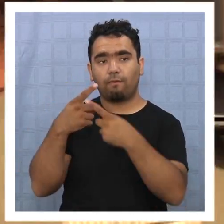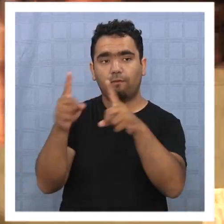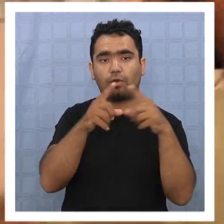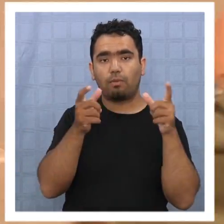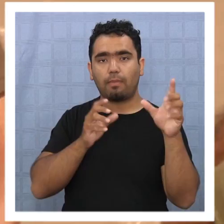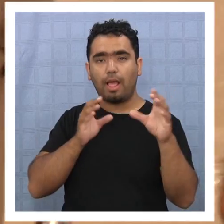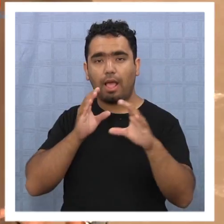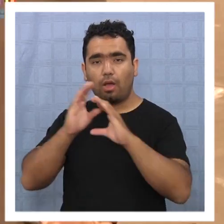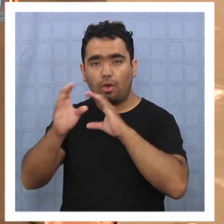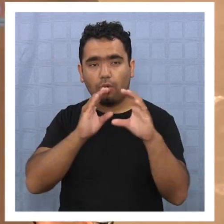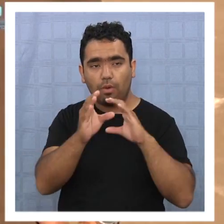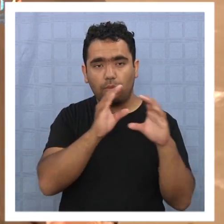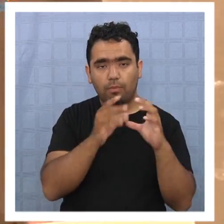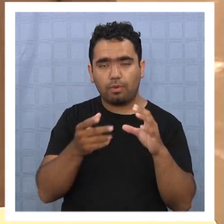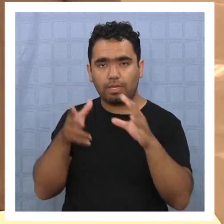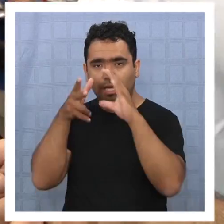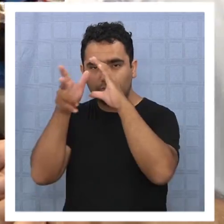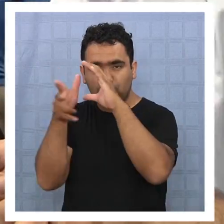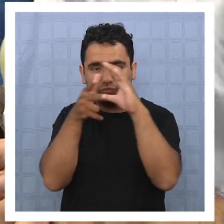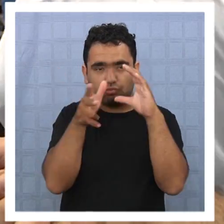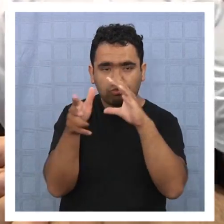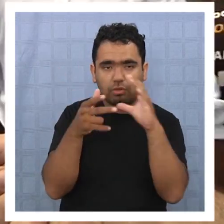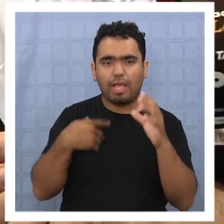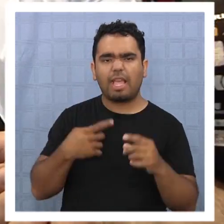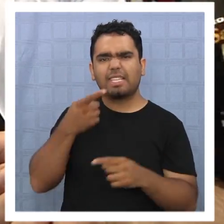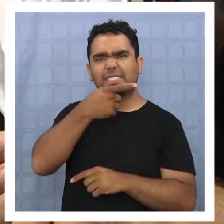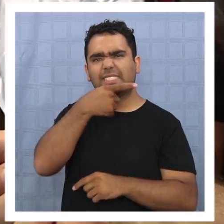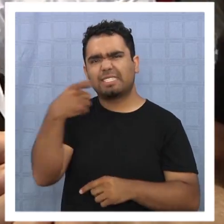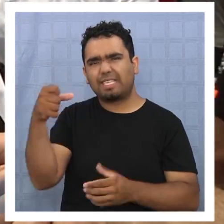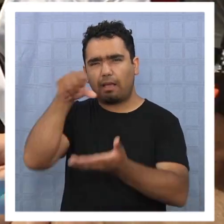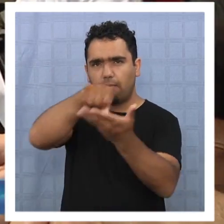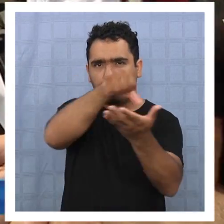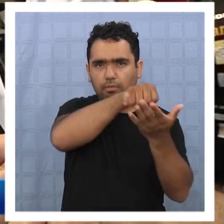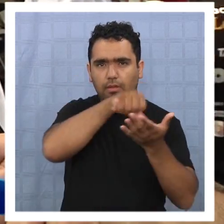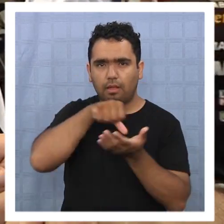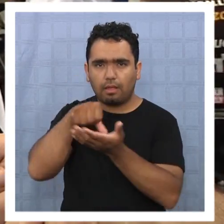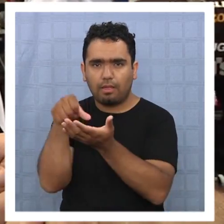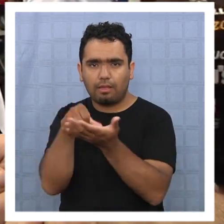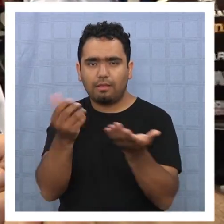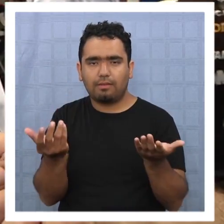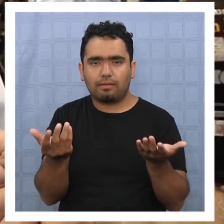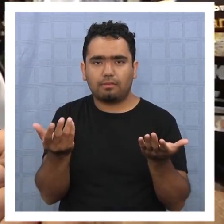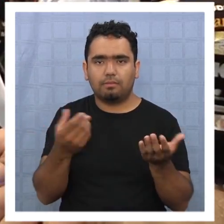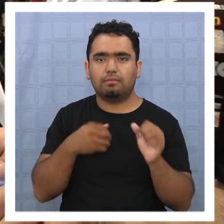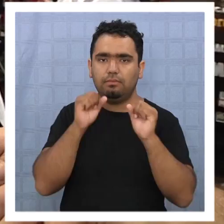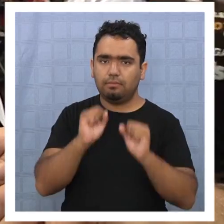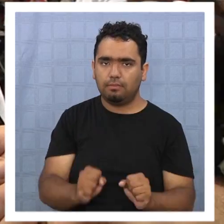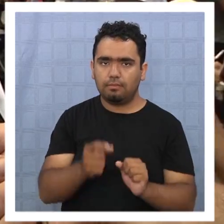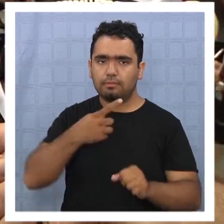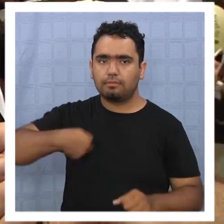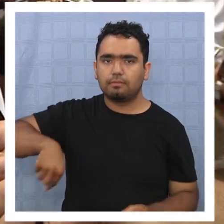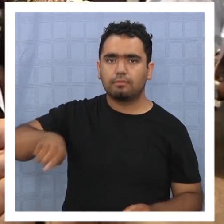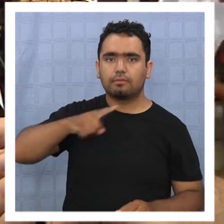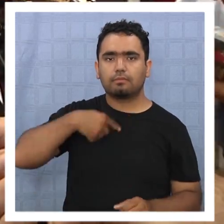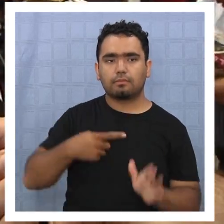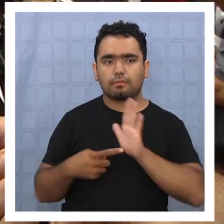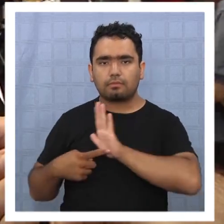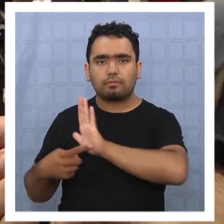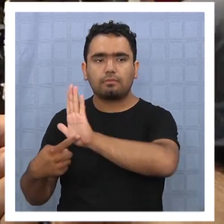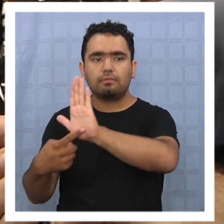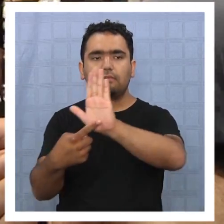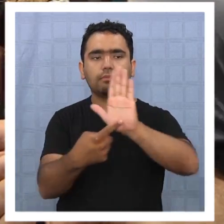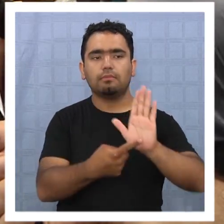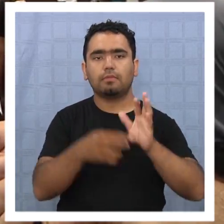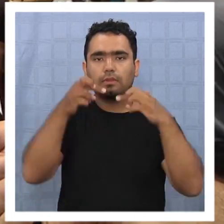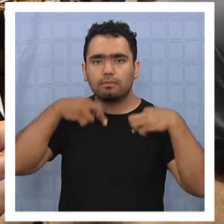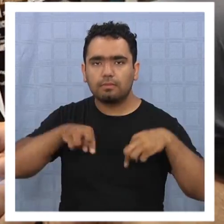comunicación de diversos países van a estar presentes acá con más de 100 nacionalidades. Eso nos da muestra de que podemos ser una vitrina